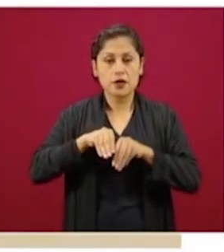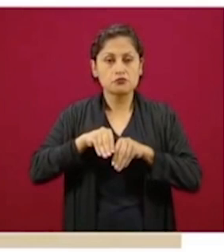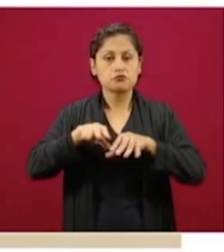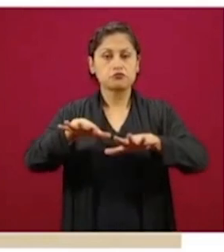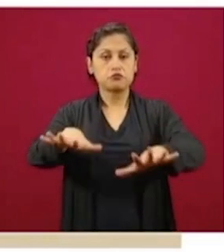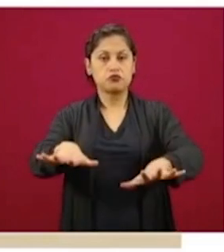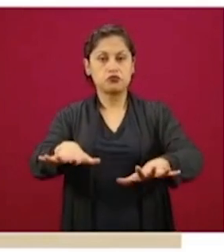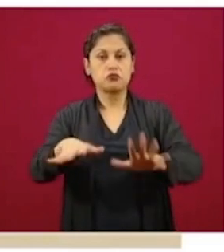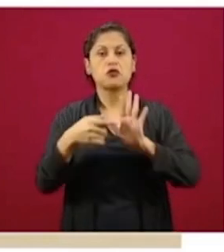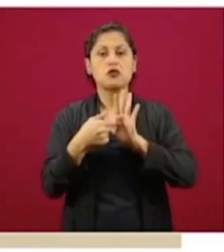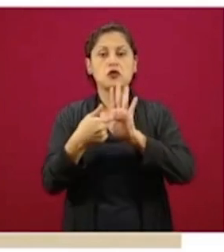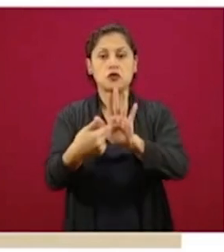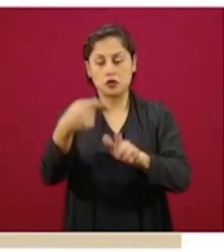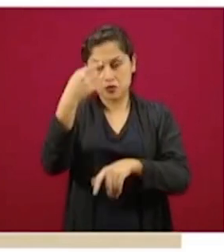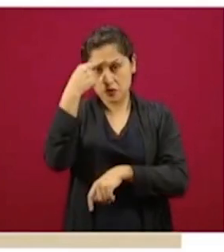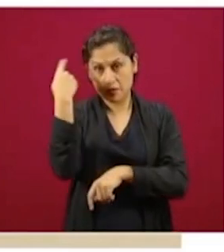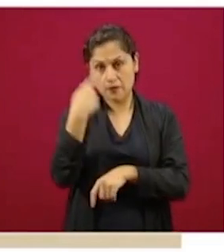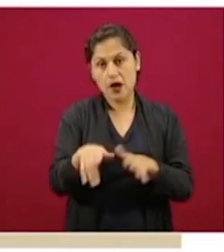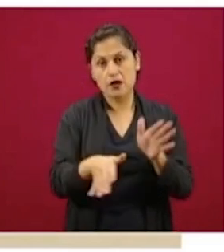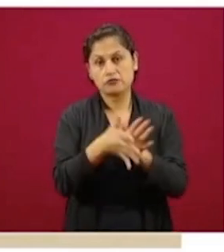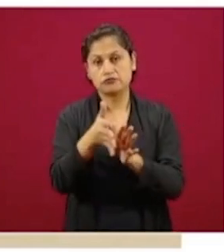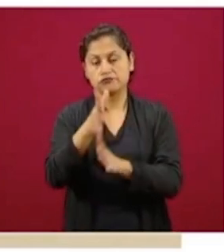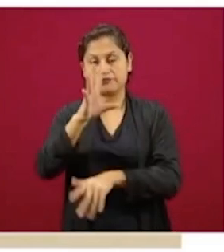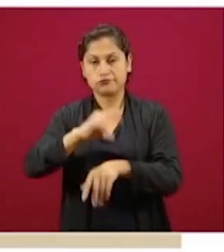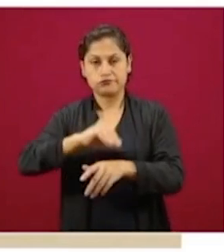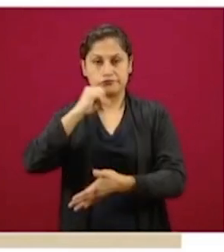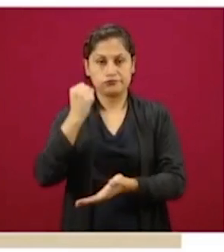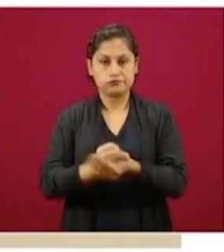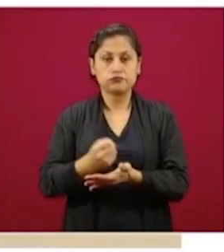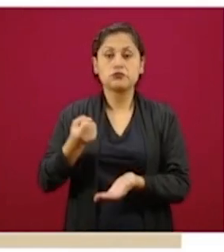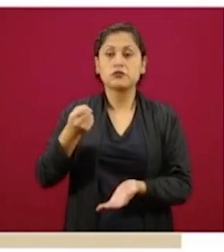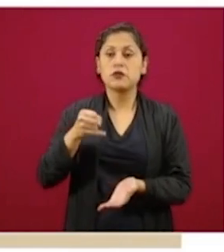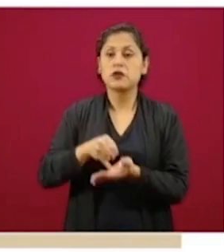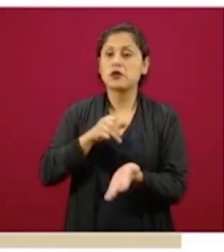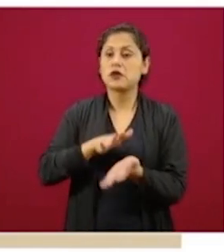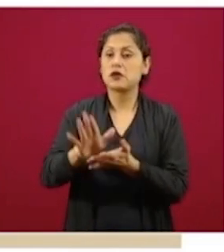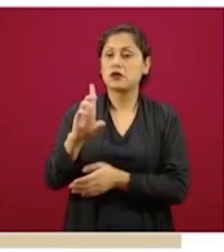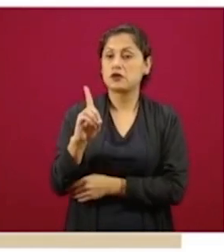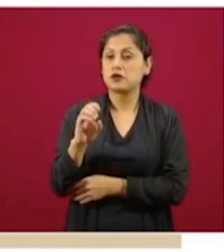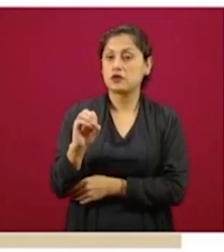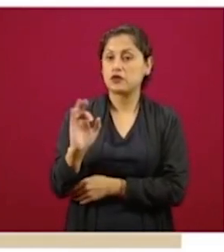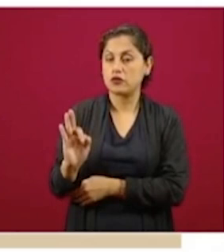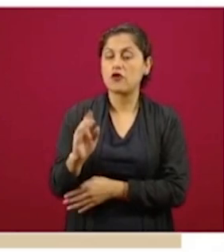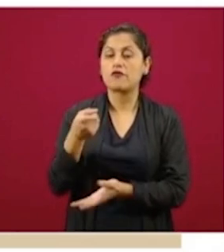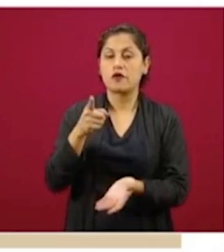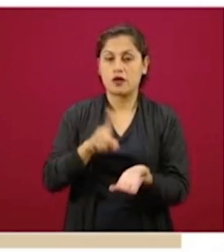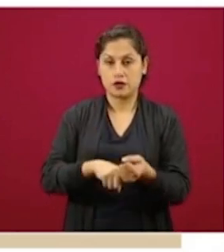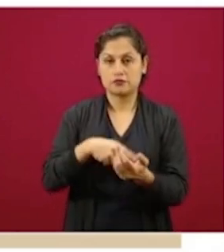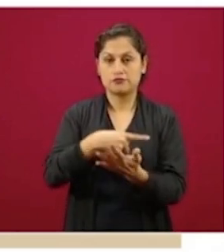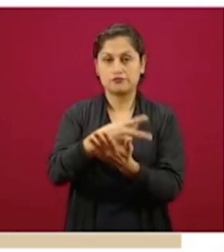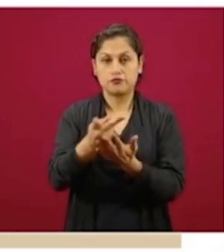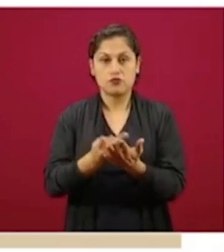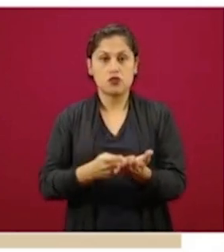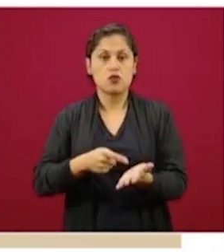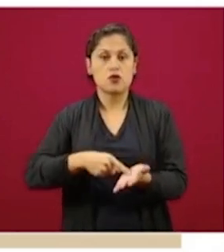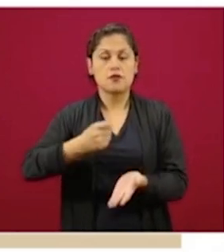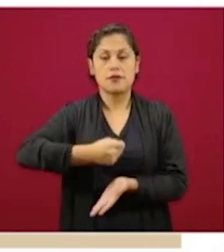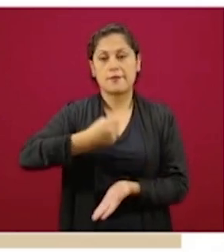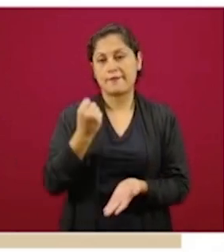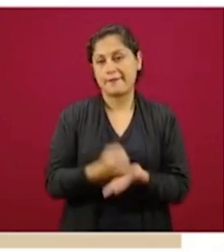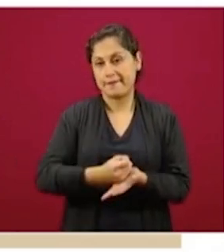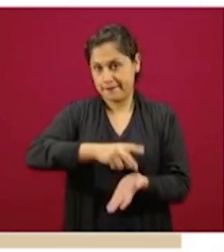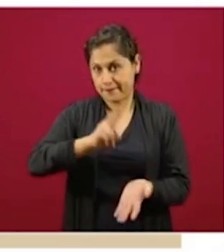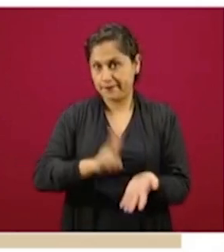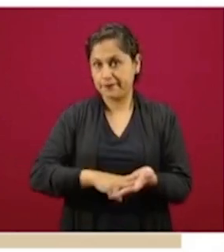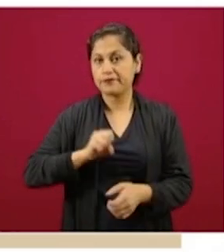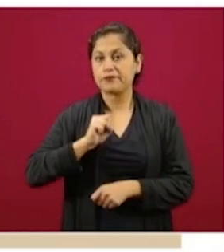de la Ventanilla de Construcción Simplificada, se publican en el Diario Oficial de la Federación y con eso este programa obtiene una validez a partir de